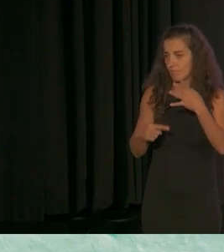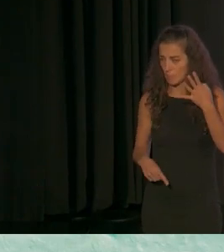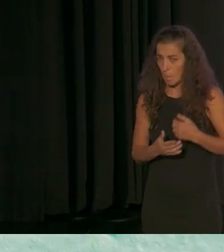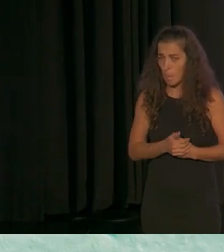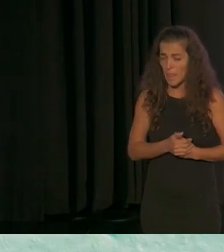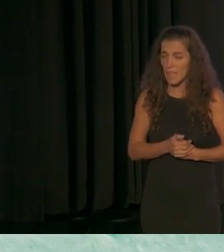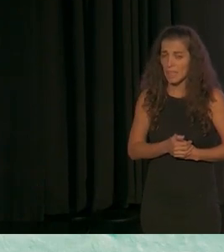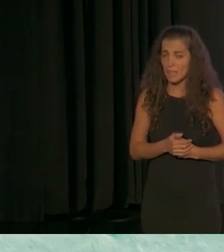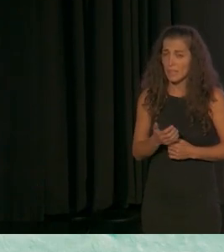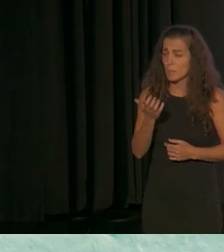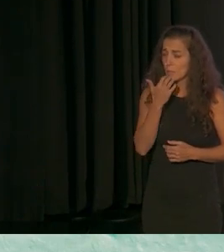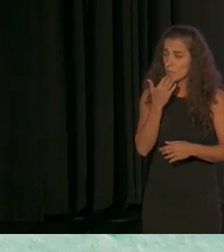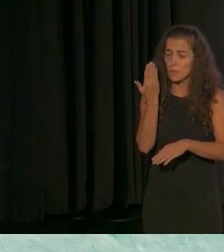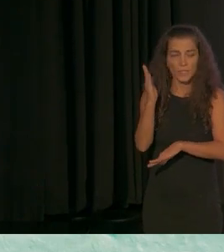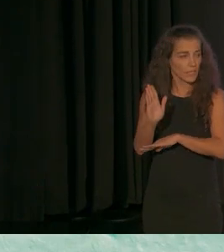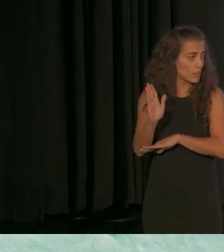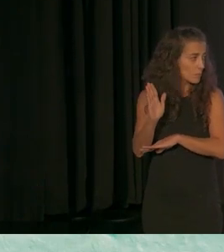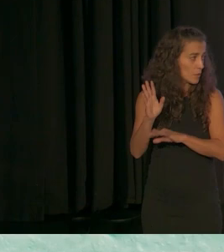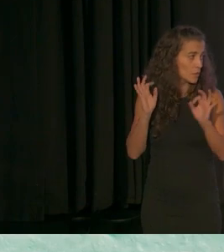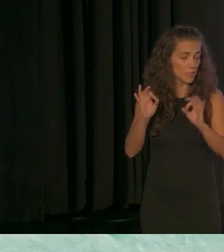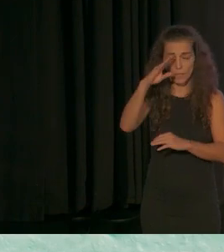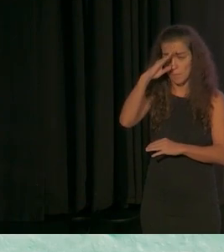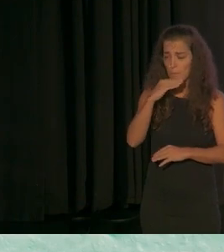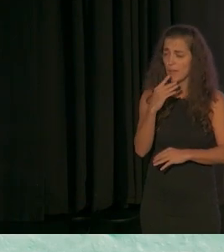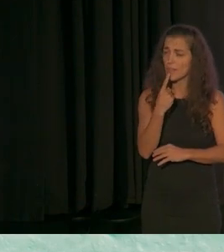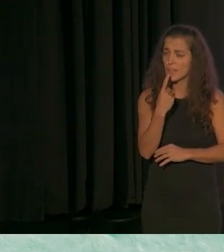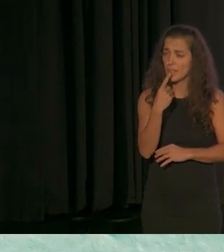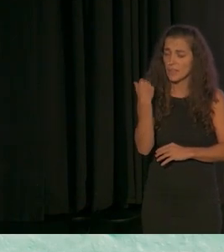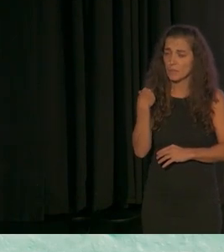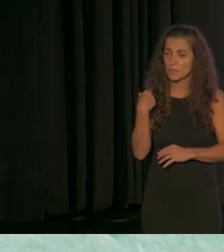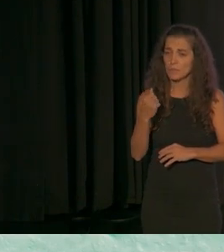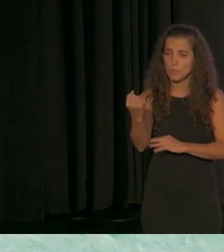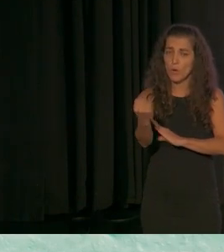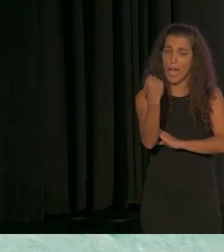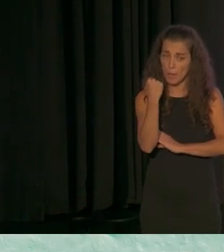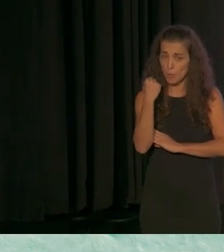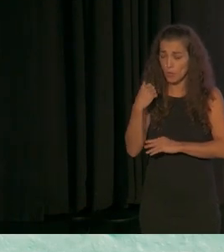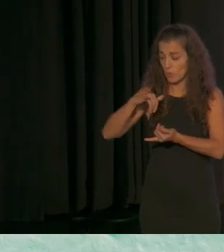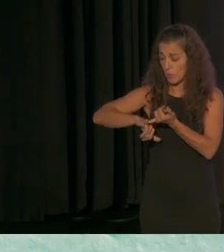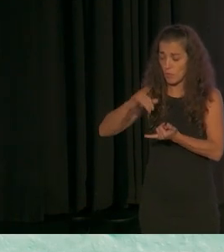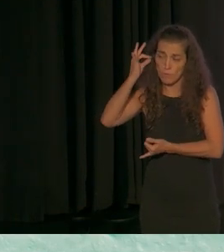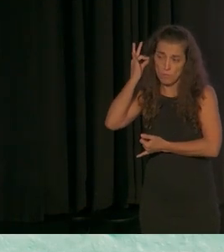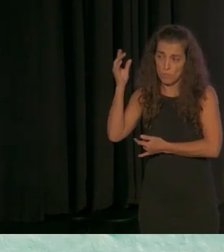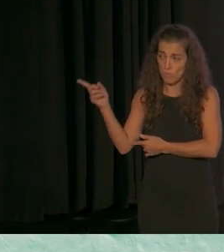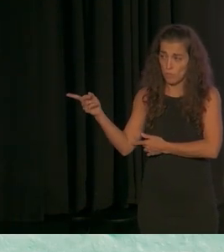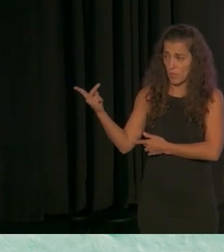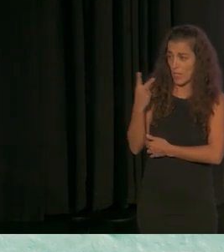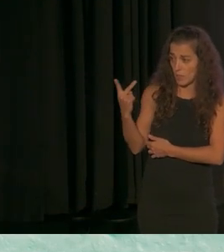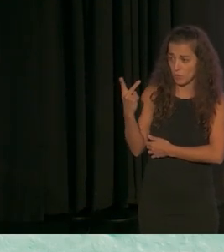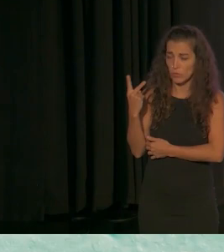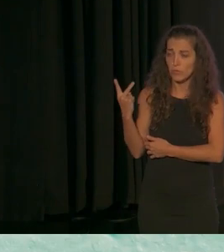ejemplo este padre que manifiesta el apoyo con que cuento es mi esposa yo. Esto nos da